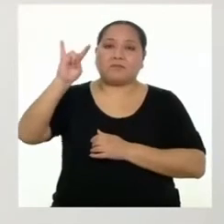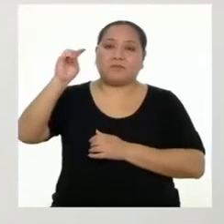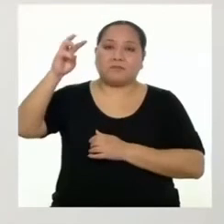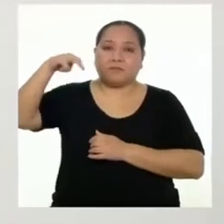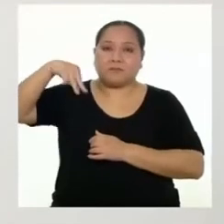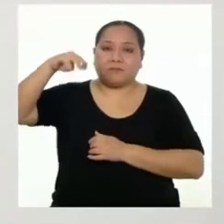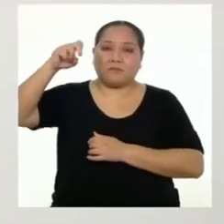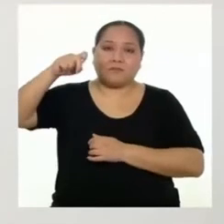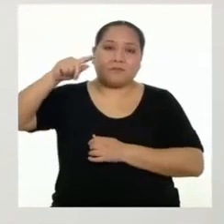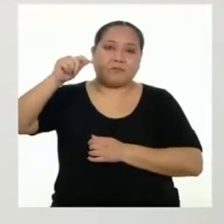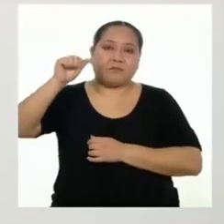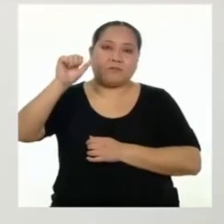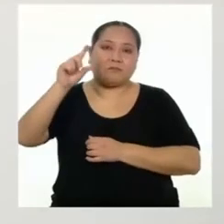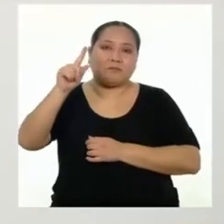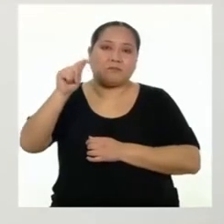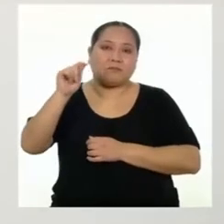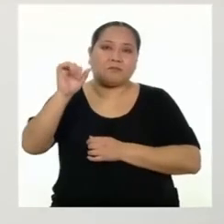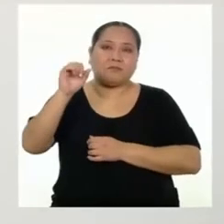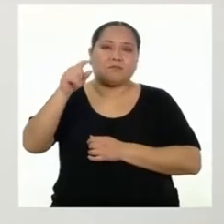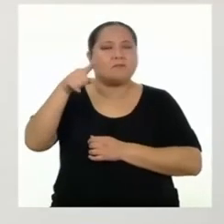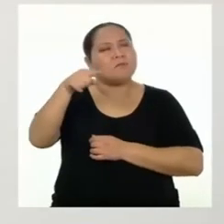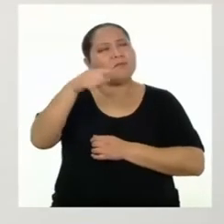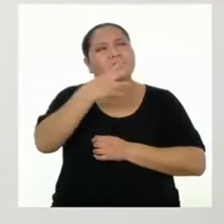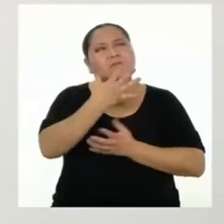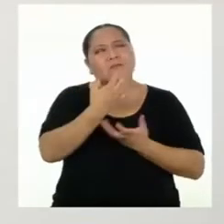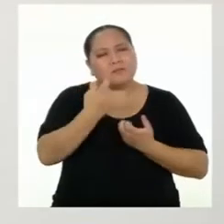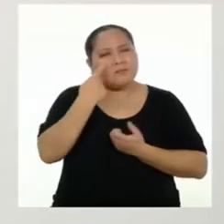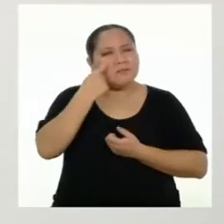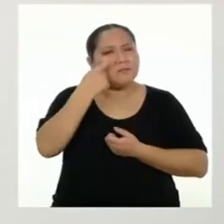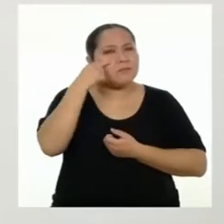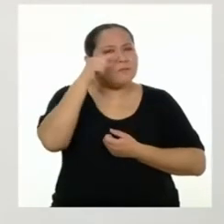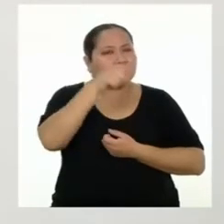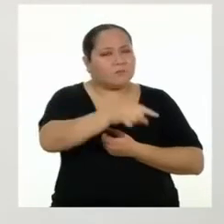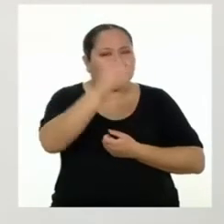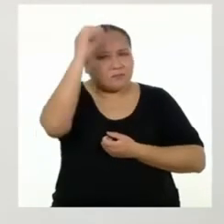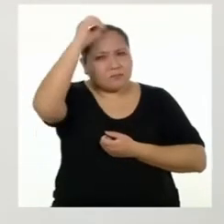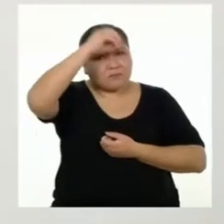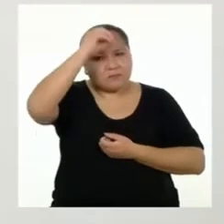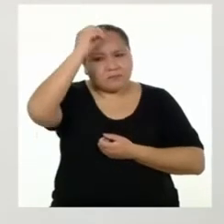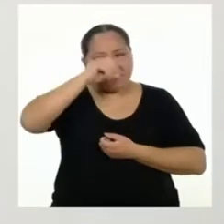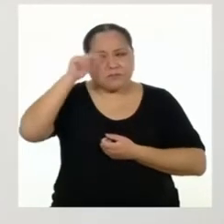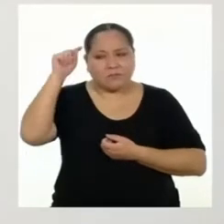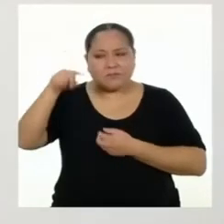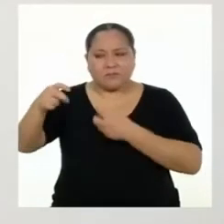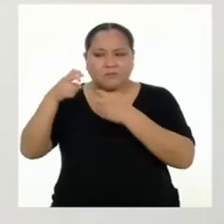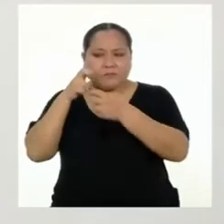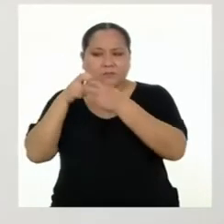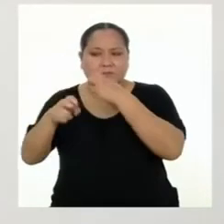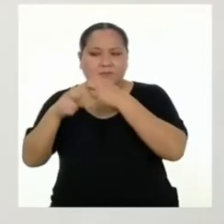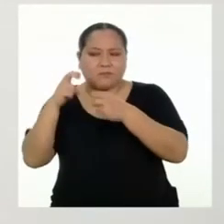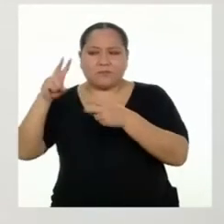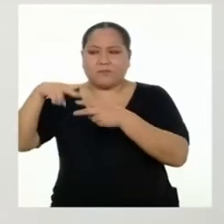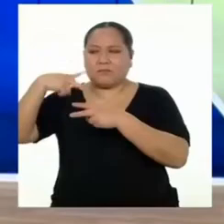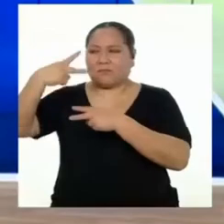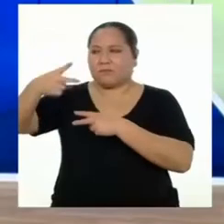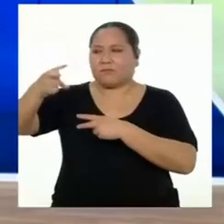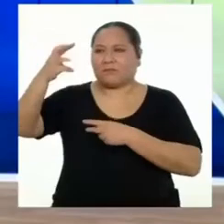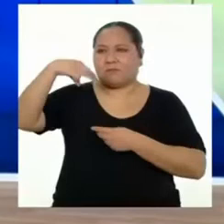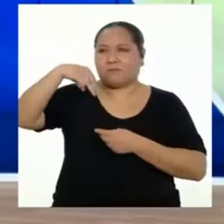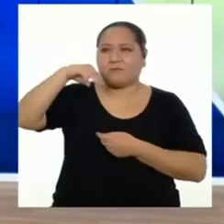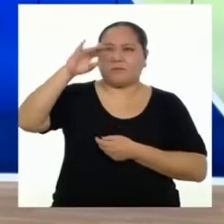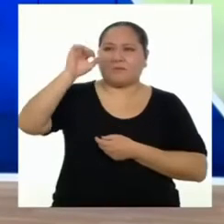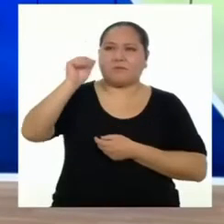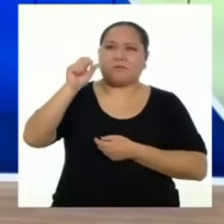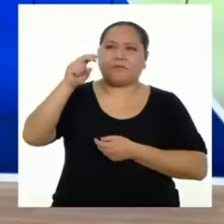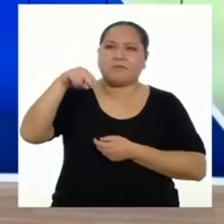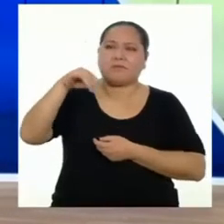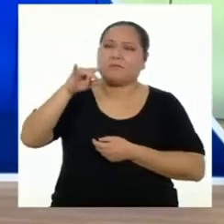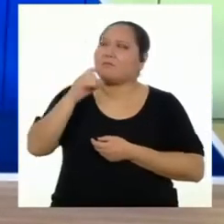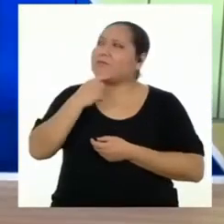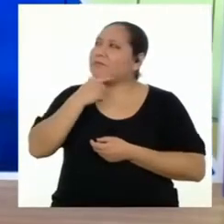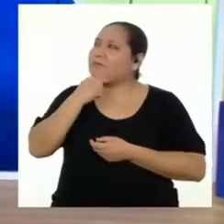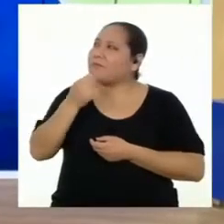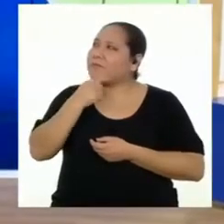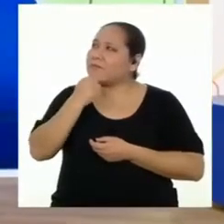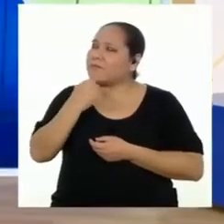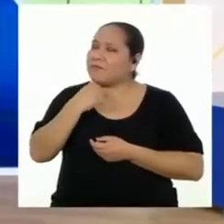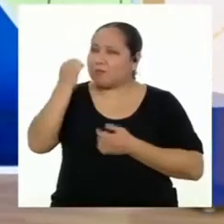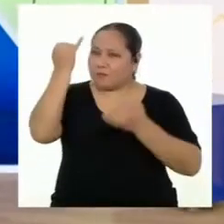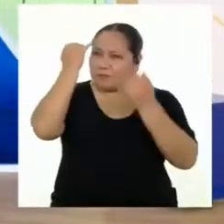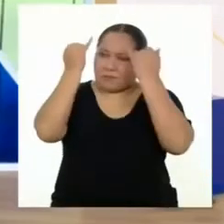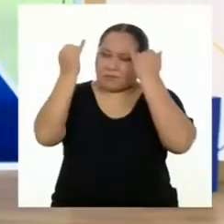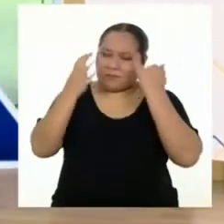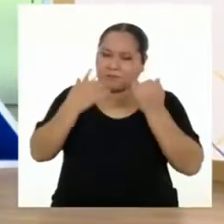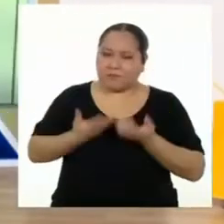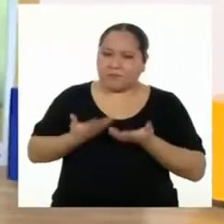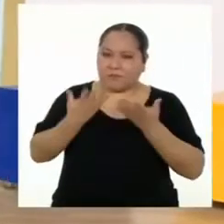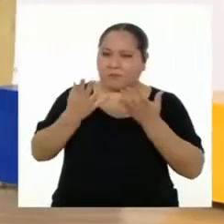conocer tu postura frente a la situación de conflicto que se ha presentado entre los vecinos de Manuel. Me gusta la idea de dar a